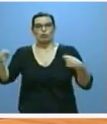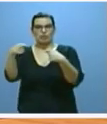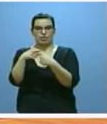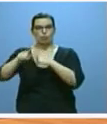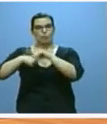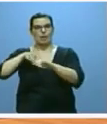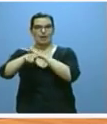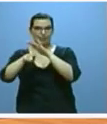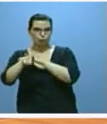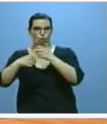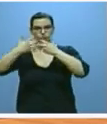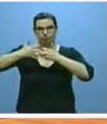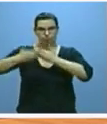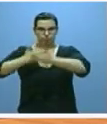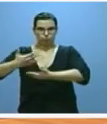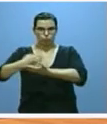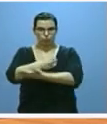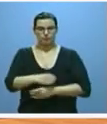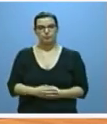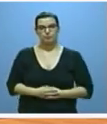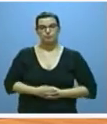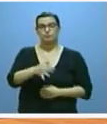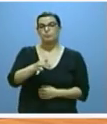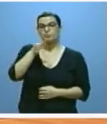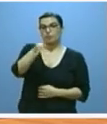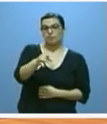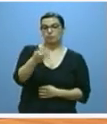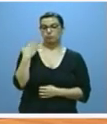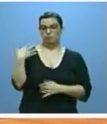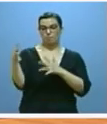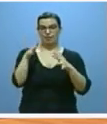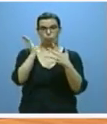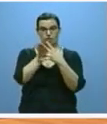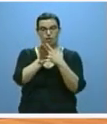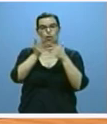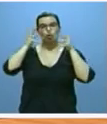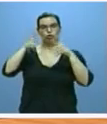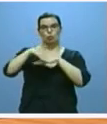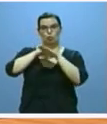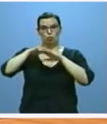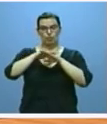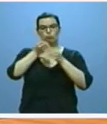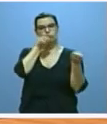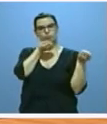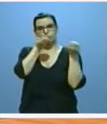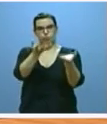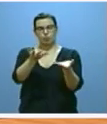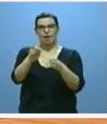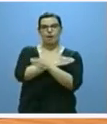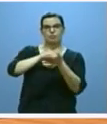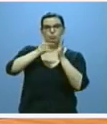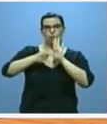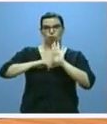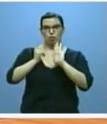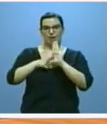gestión e explotación. Además a mediados de marzo el Consejo de Gobierno informó el anteproyecto de ley